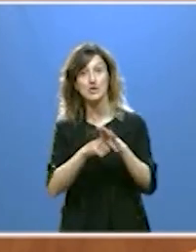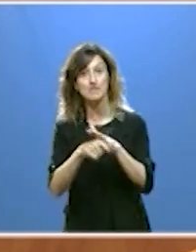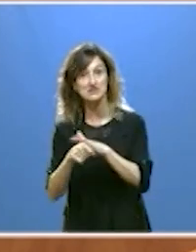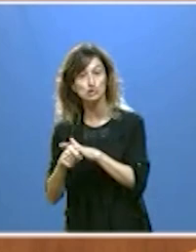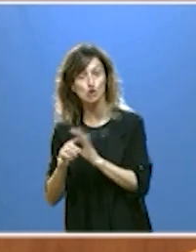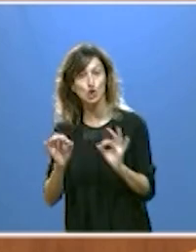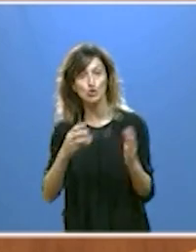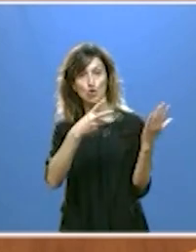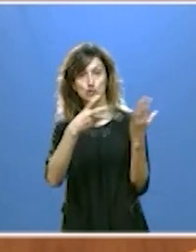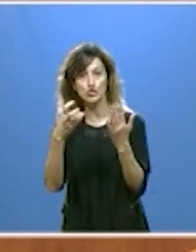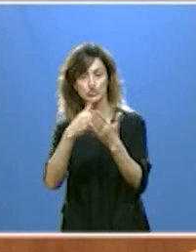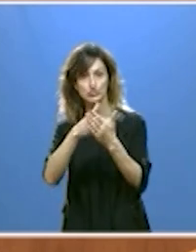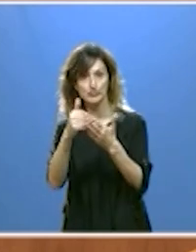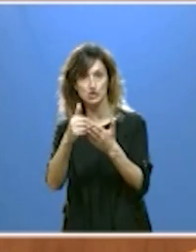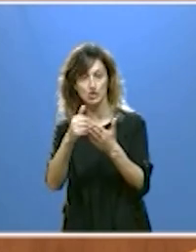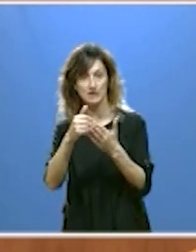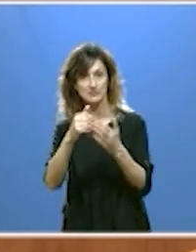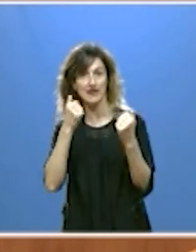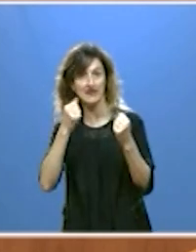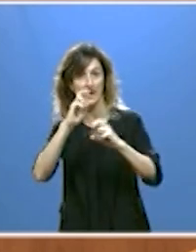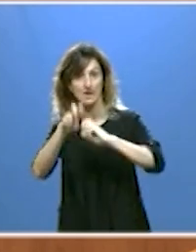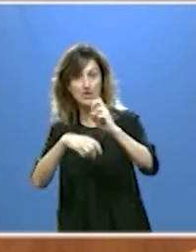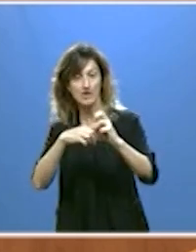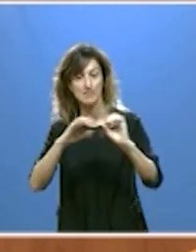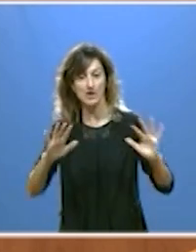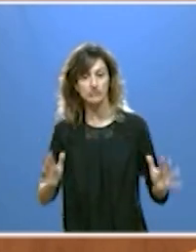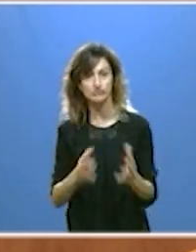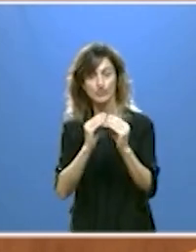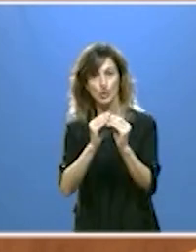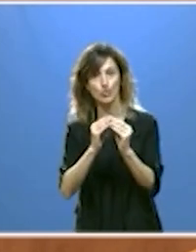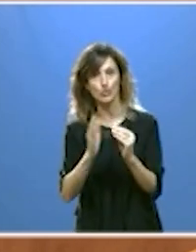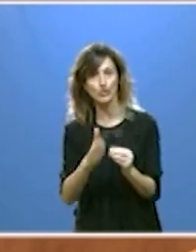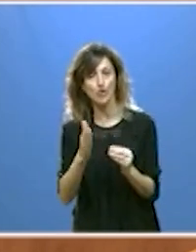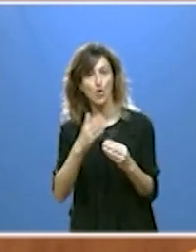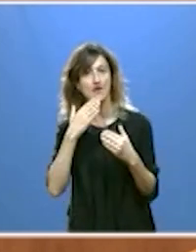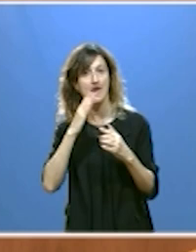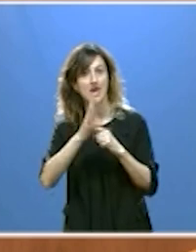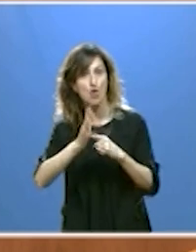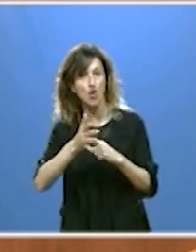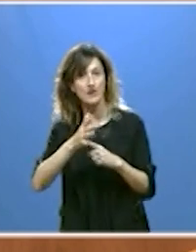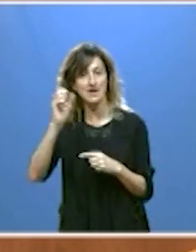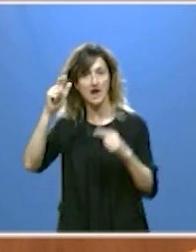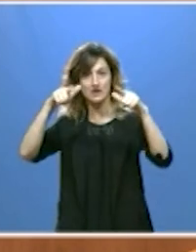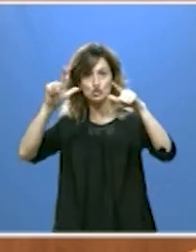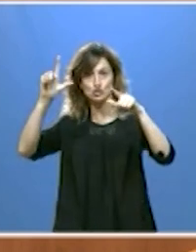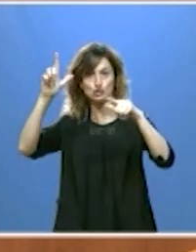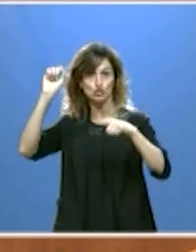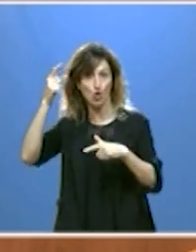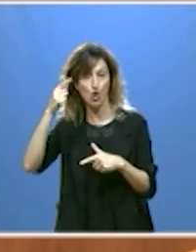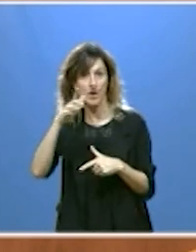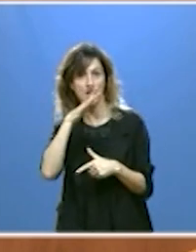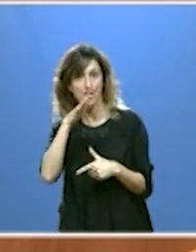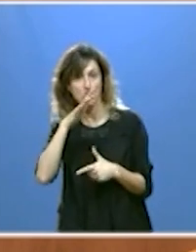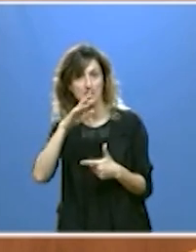800 millones en renovables para potenciar las producciones de energía eólica solar hidráulica